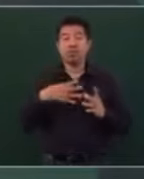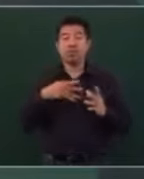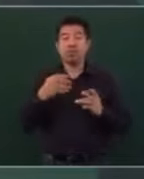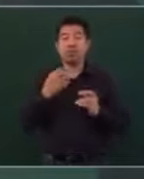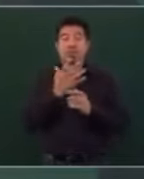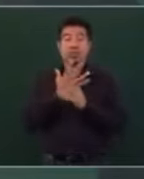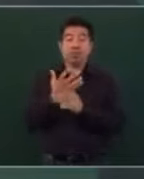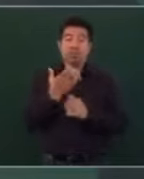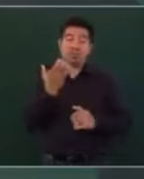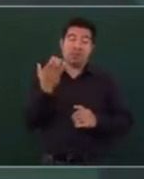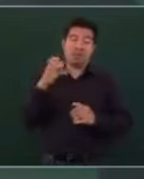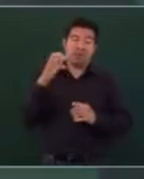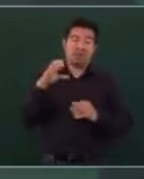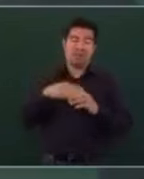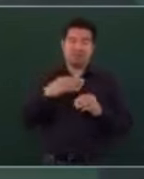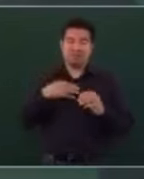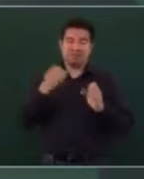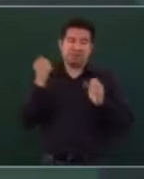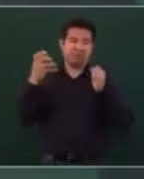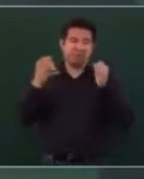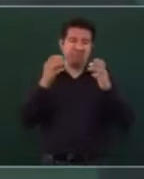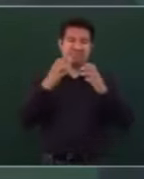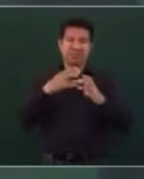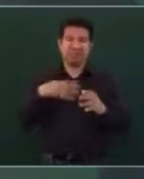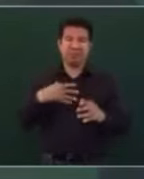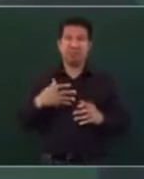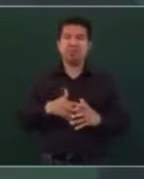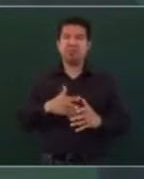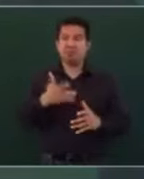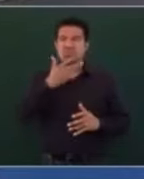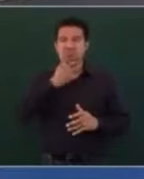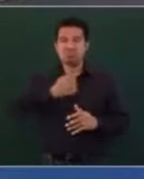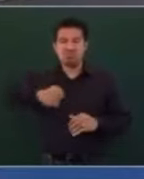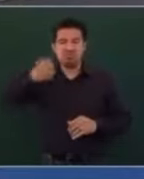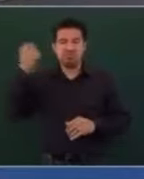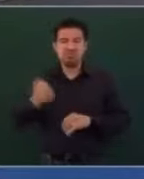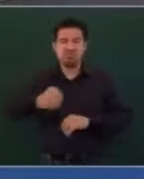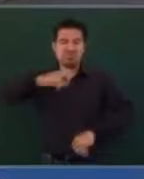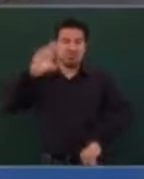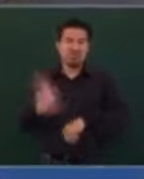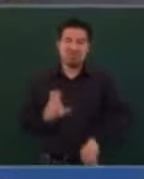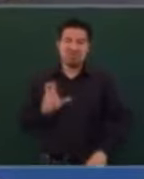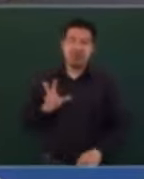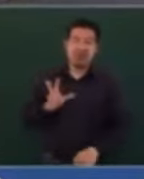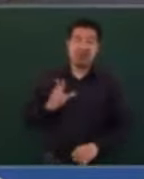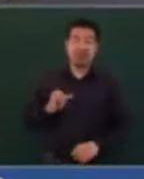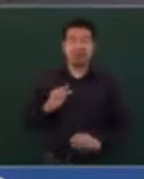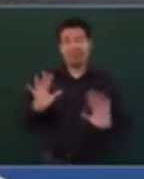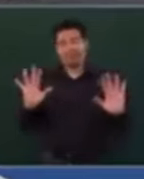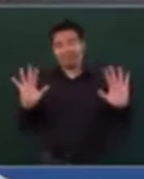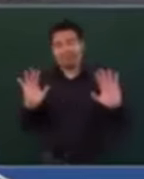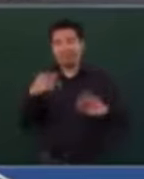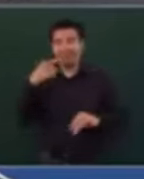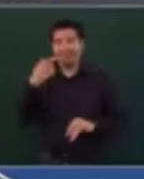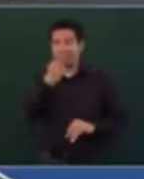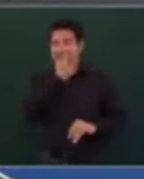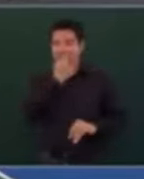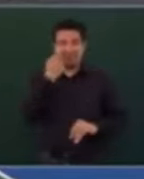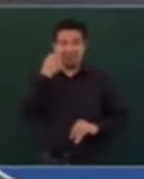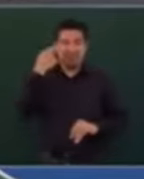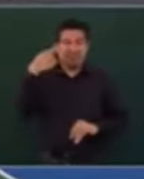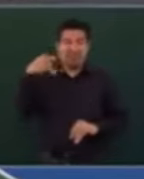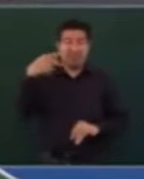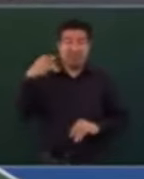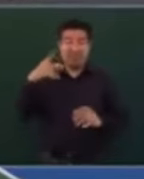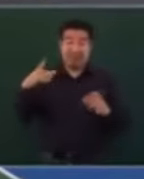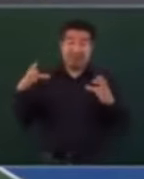misóginos, machistas, que ponen en evidencia todavía un pensamiento conservador,